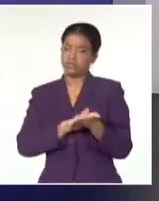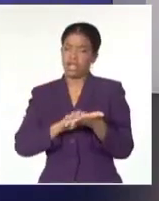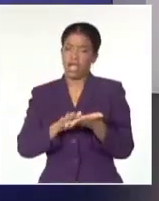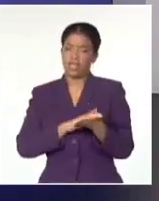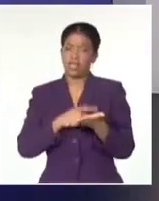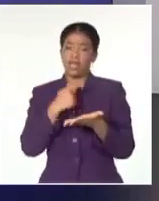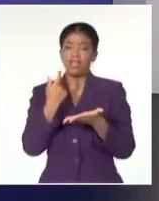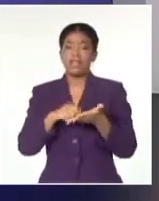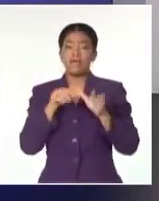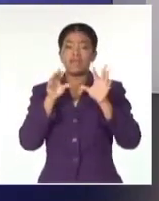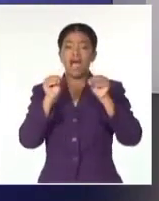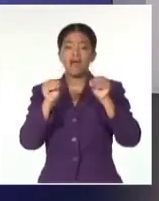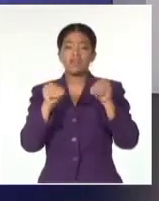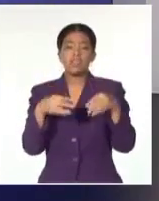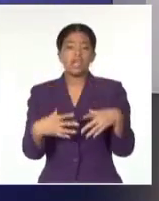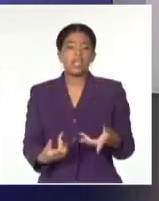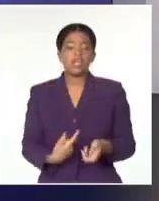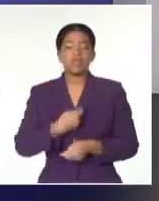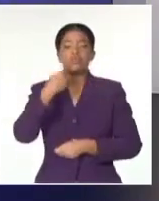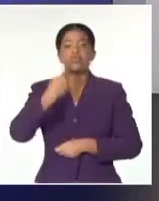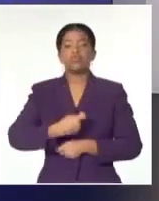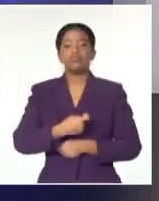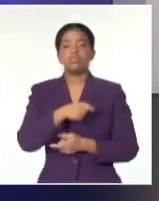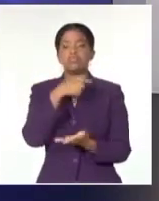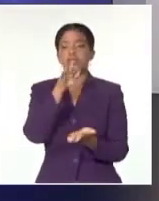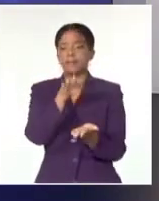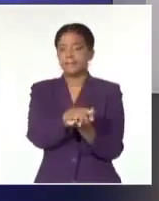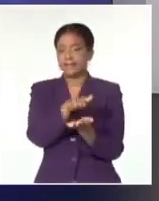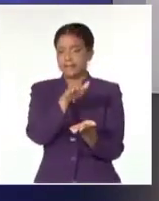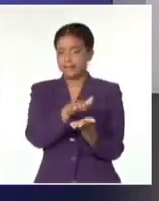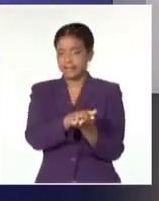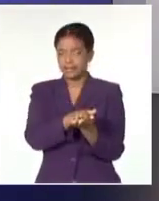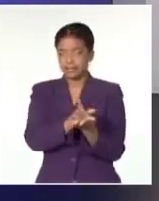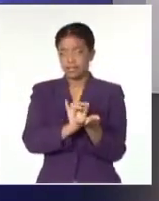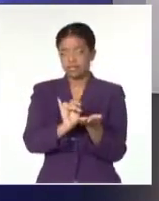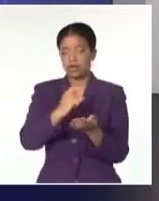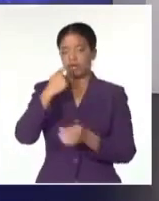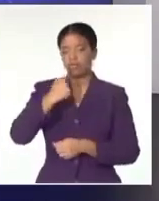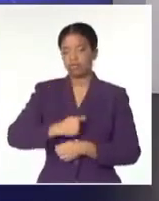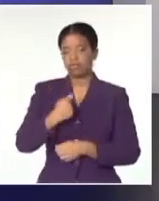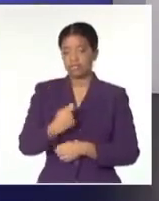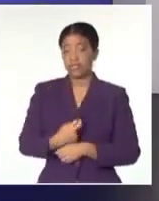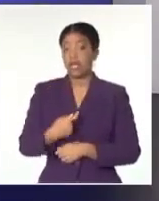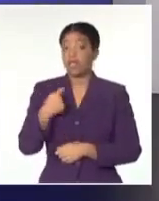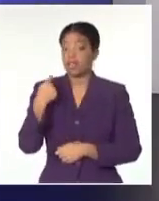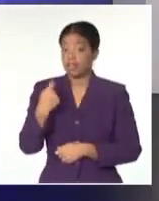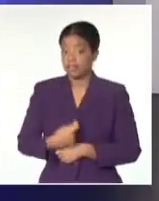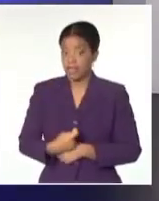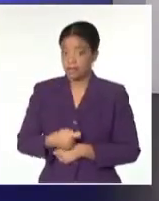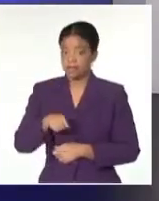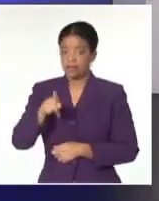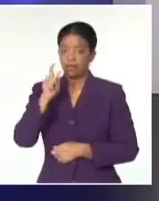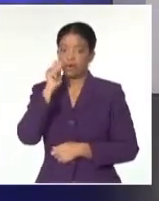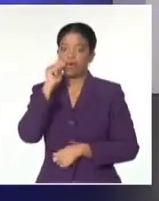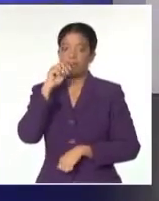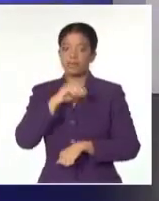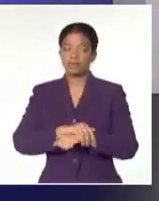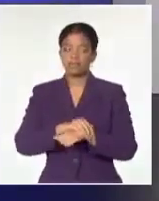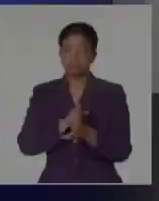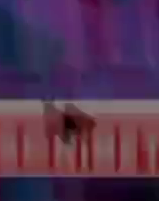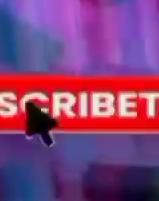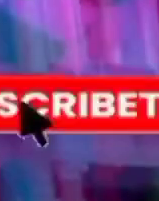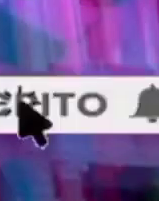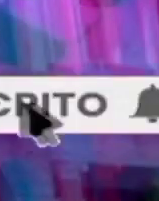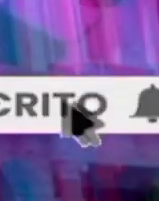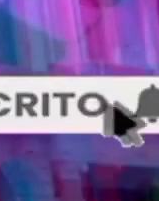hablar sería de la justicia pendiente y de la justicia imprescindible que deberá caer sobre sus hombros. Seguiremos al tanto.